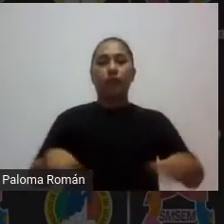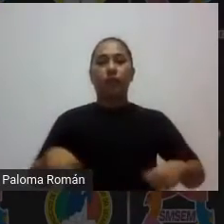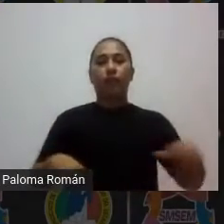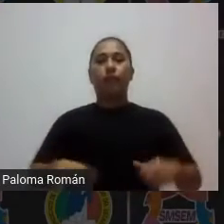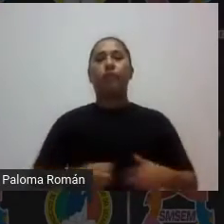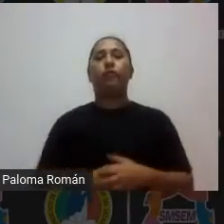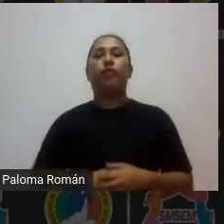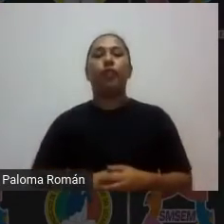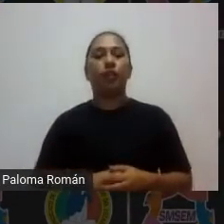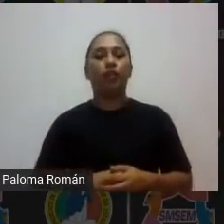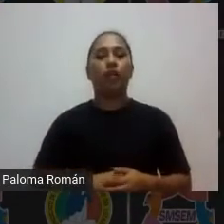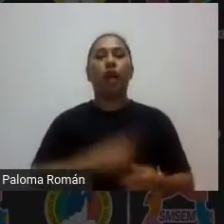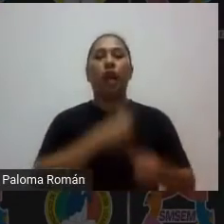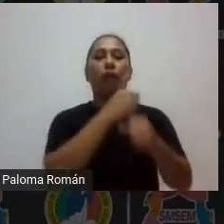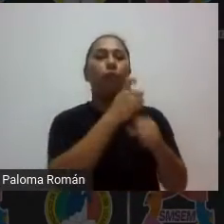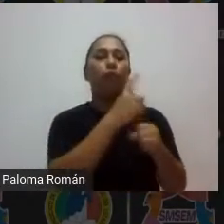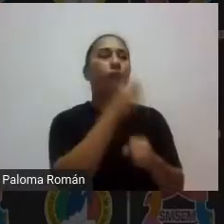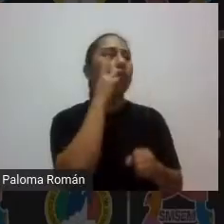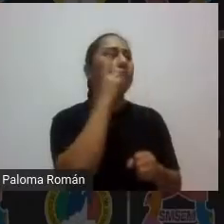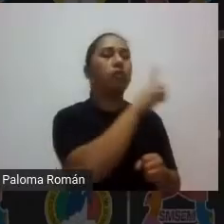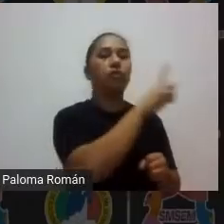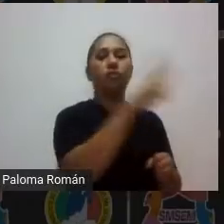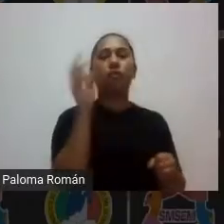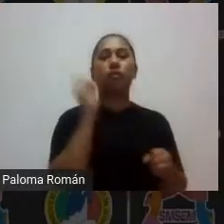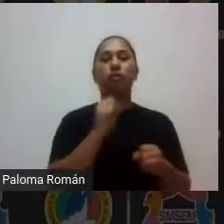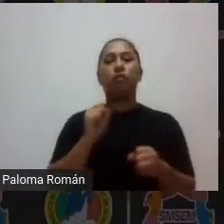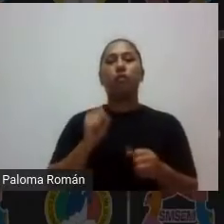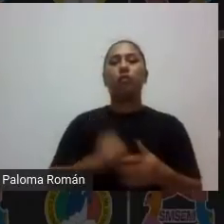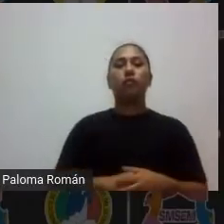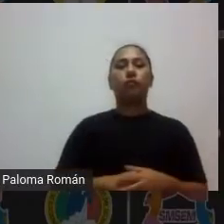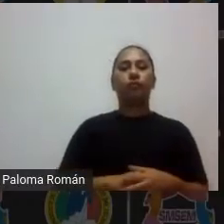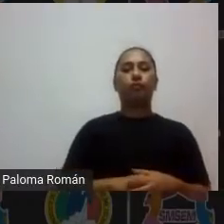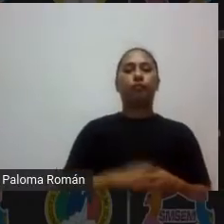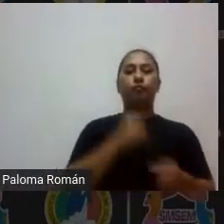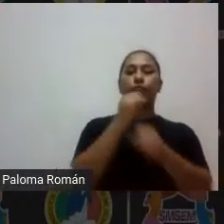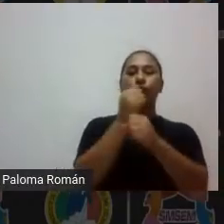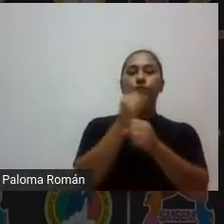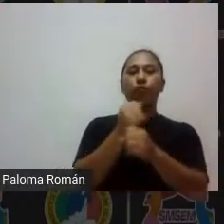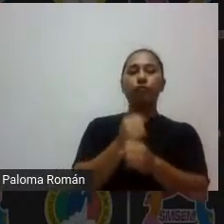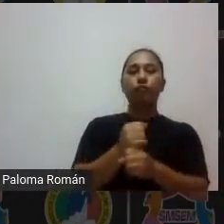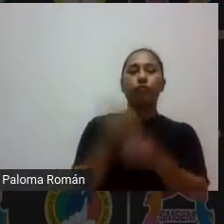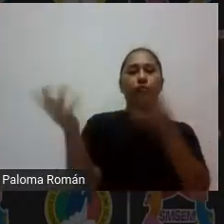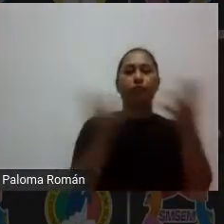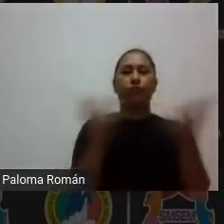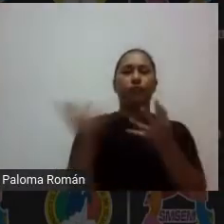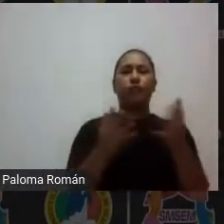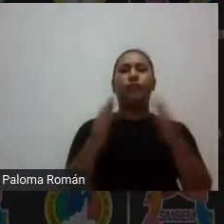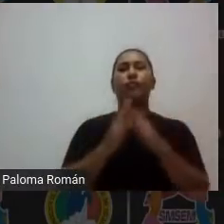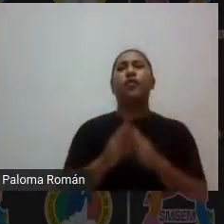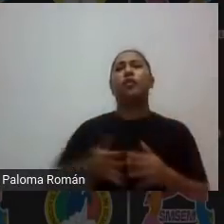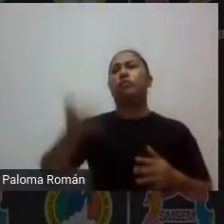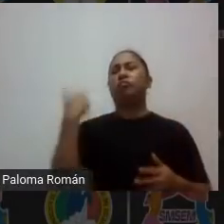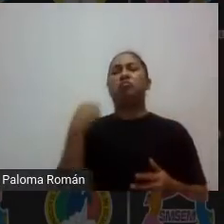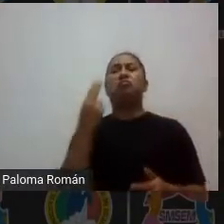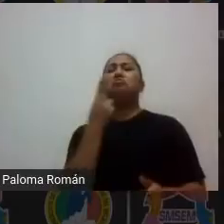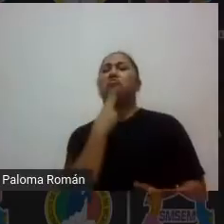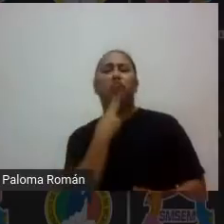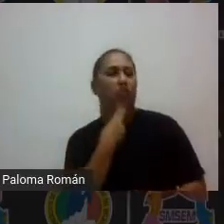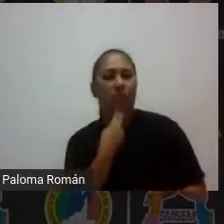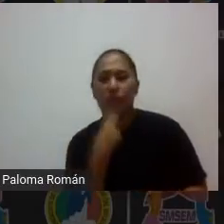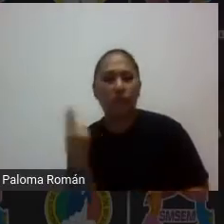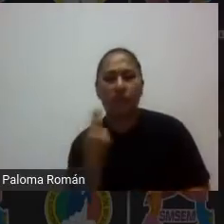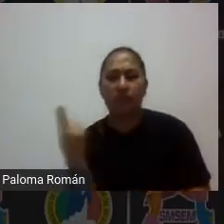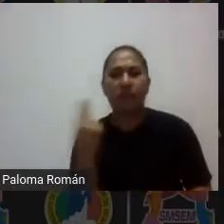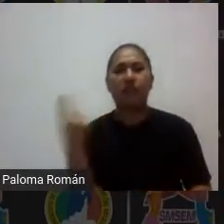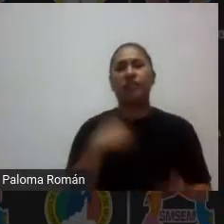la primera revisión de información esa se puede hacer en casa no necesitamos tenerlos en presencial o no los tenemos no nos